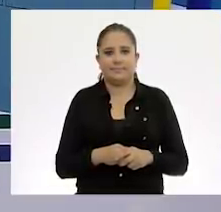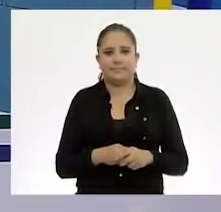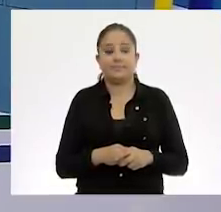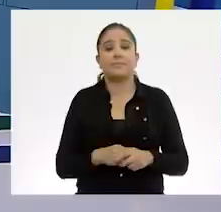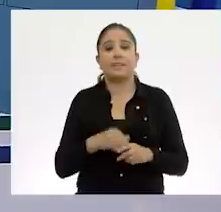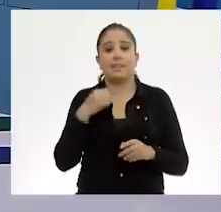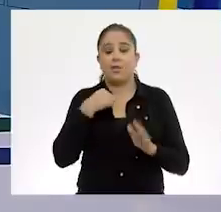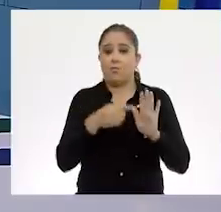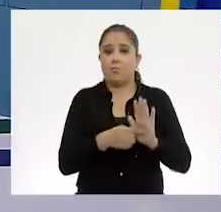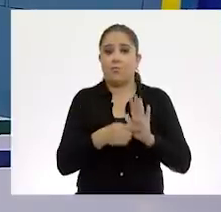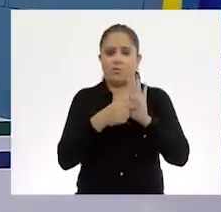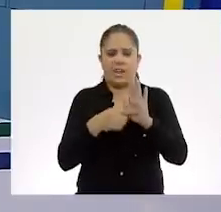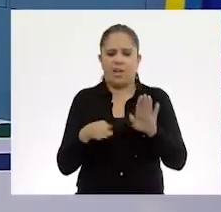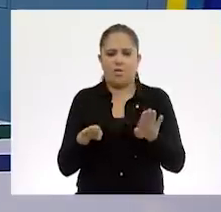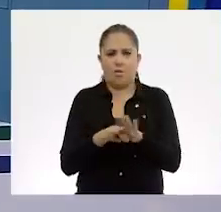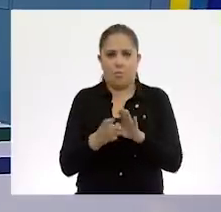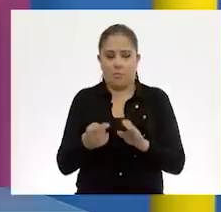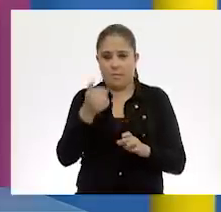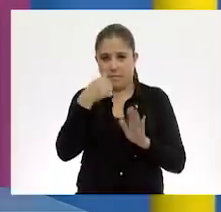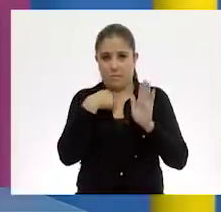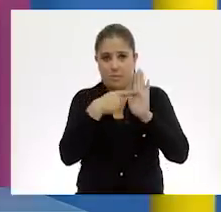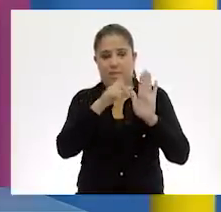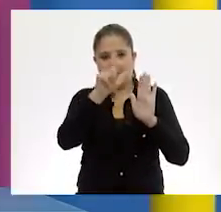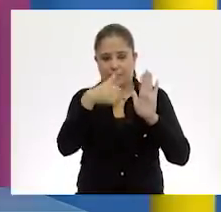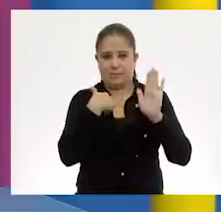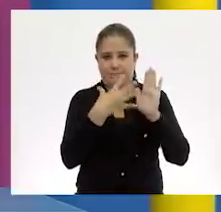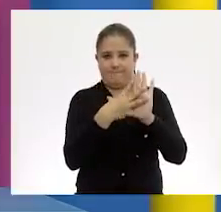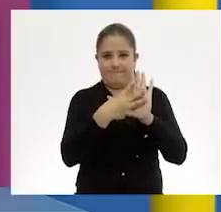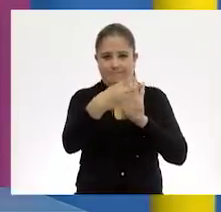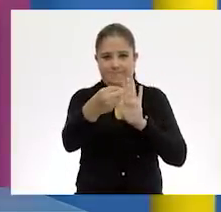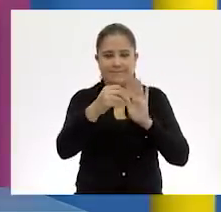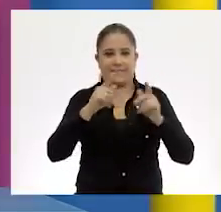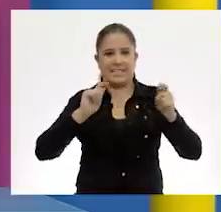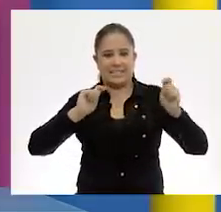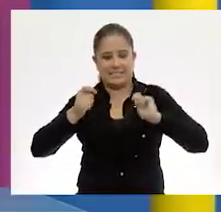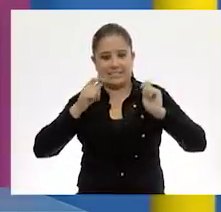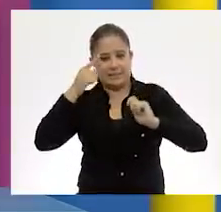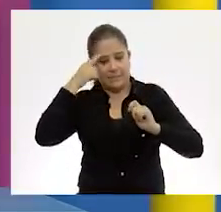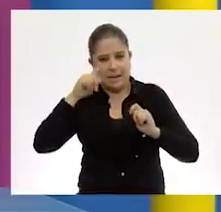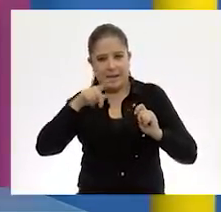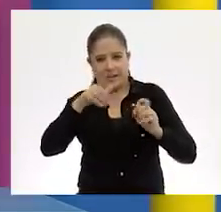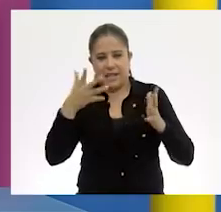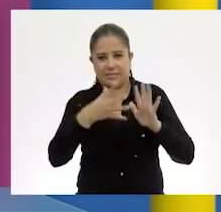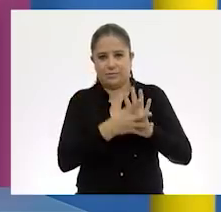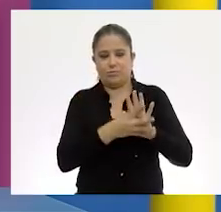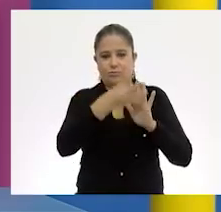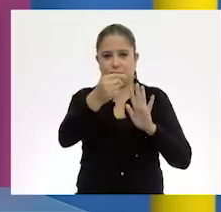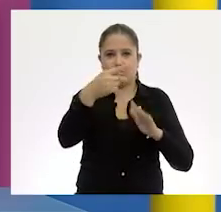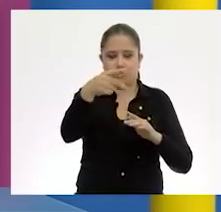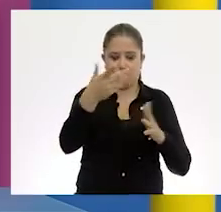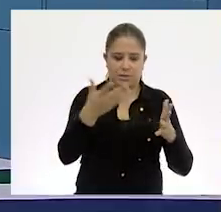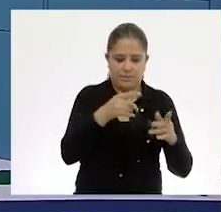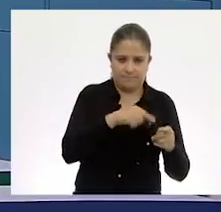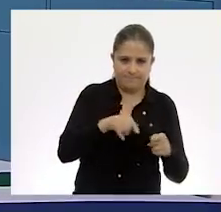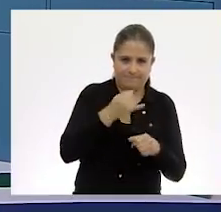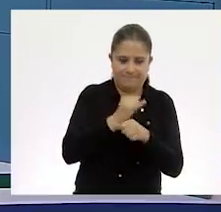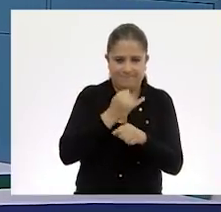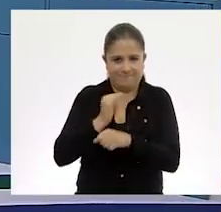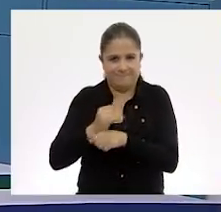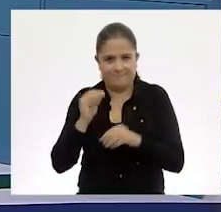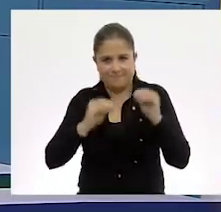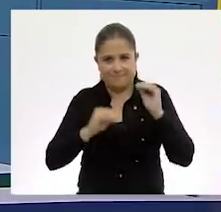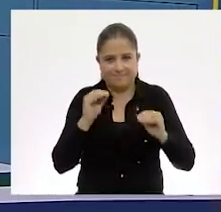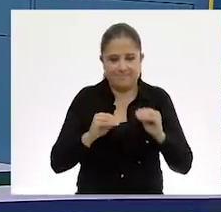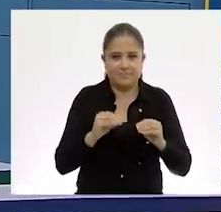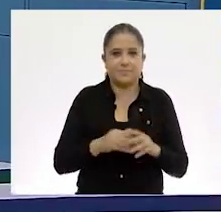Les voy a mostrar yo cómo hacerlo y aquí me van a ayudar con María Aníbal a replicarlo en su pieza. Claro que sí. Ok,